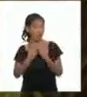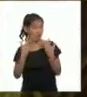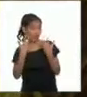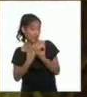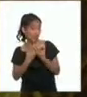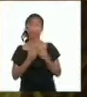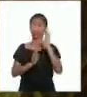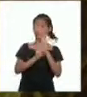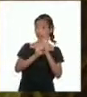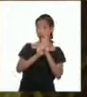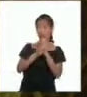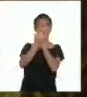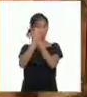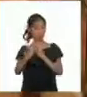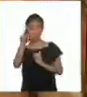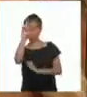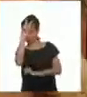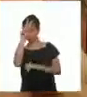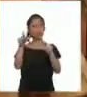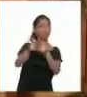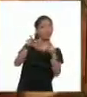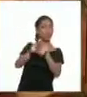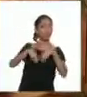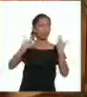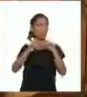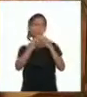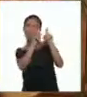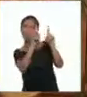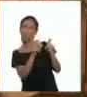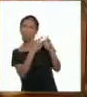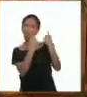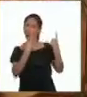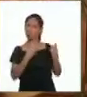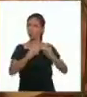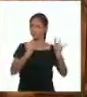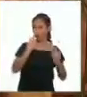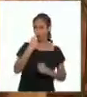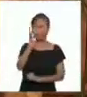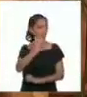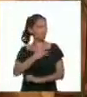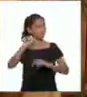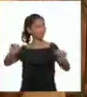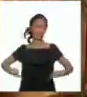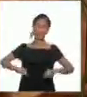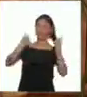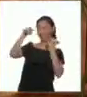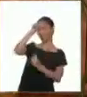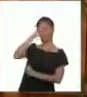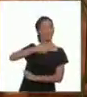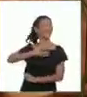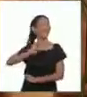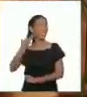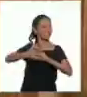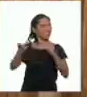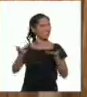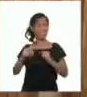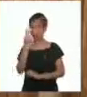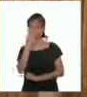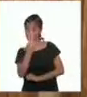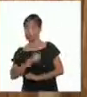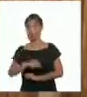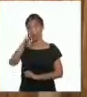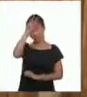de independizar nuestro querido Perú. También podríamos preguntarnos por qué nos sentimos orgullosos de ser peruanas y peruanos.